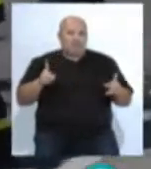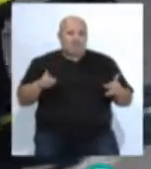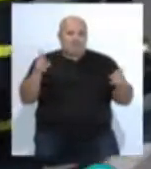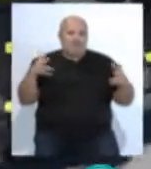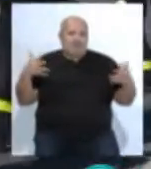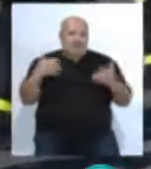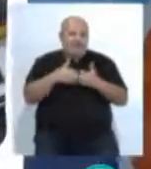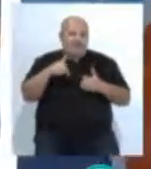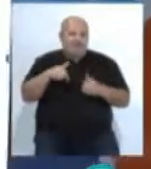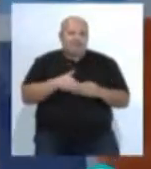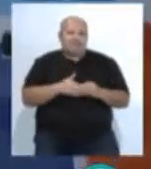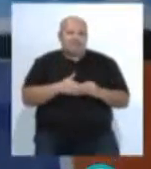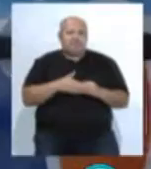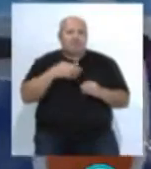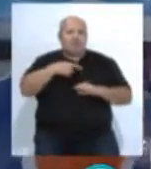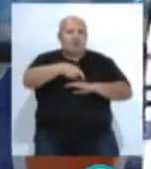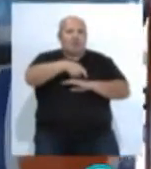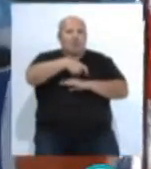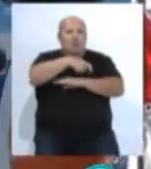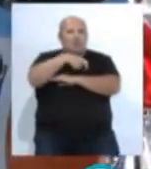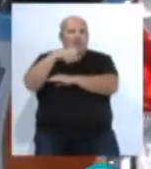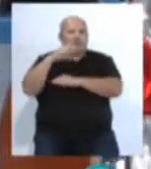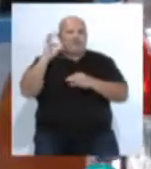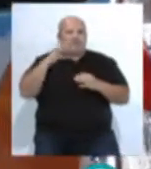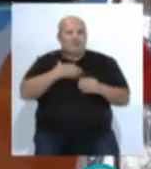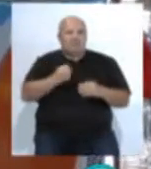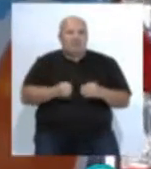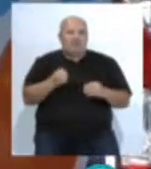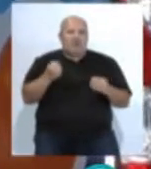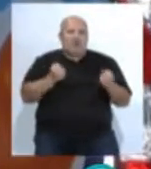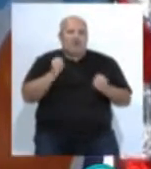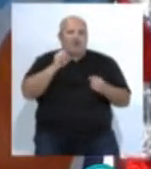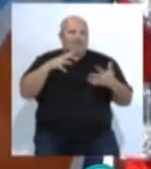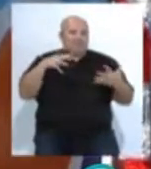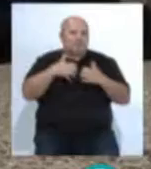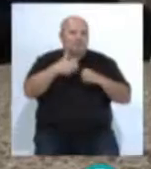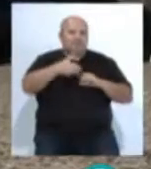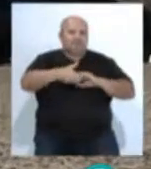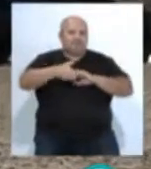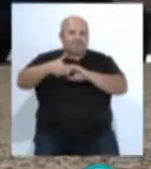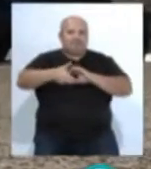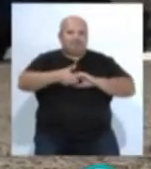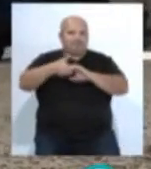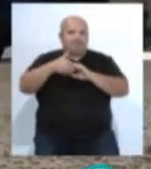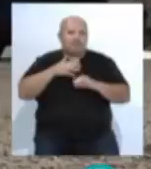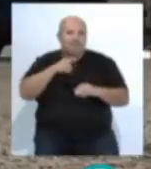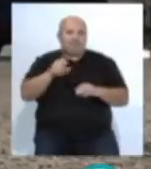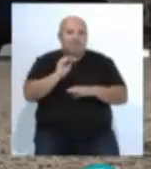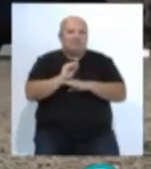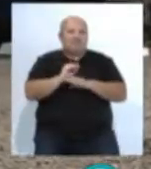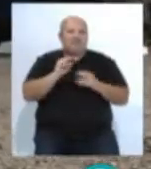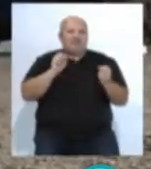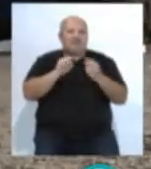salida a la capital. Las grúas municipales se encargaron de retirar los vehículos siniestrados y el personal de mantenimiento de